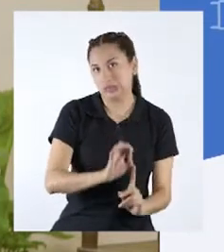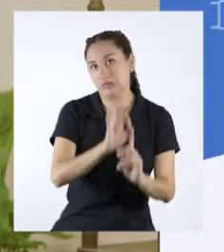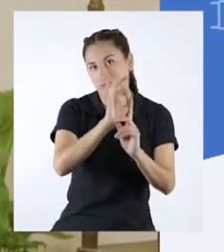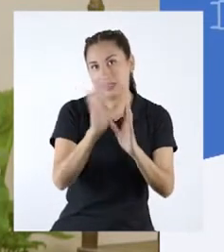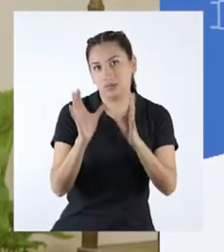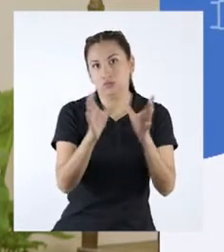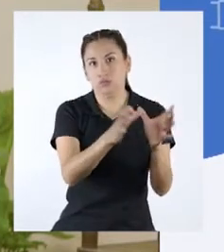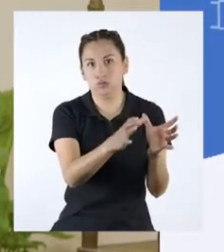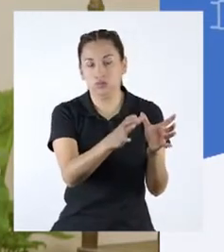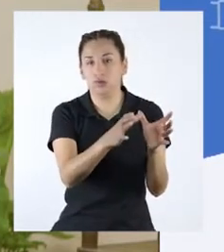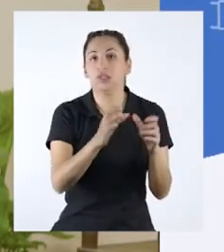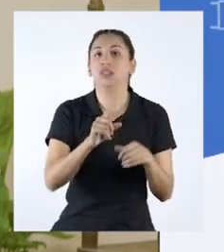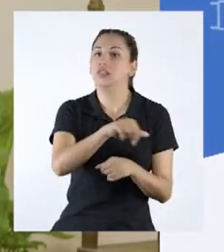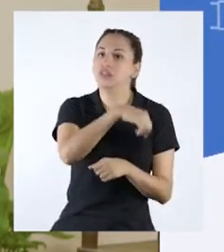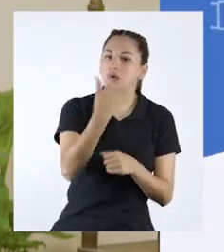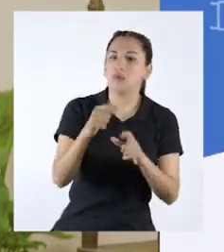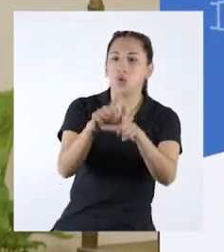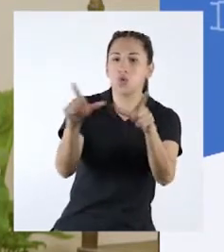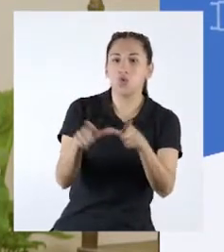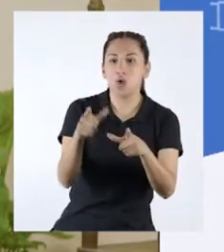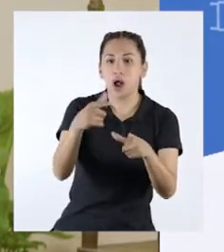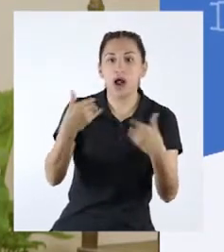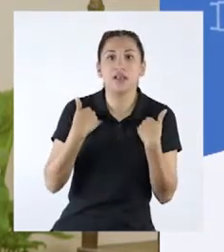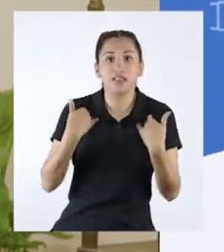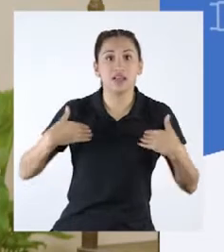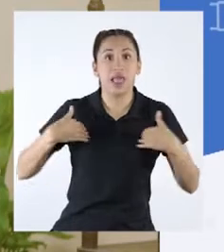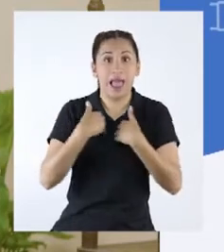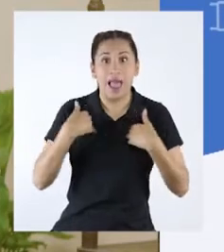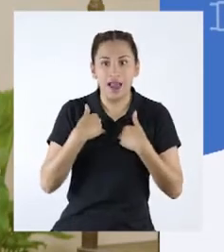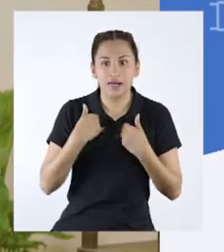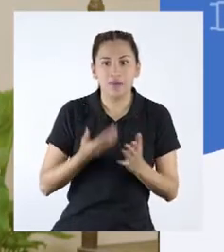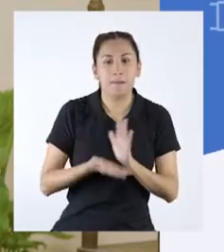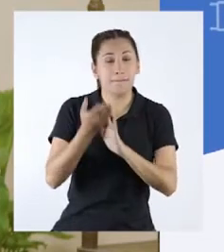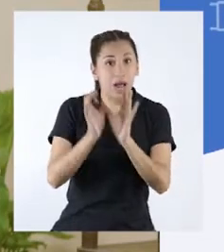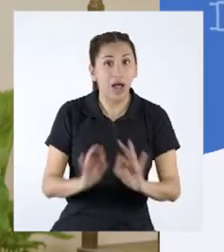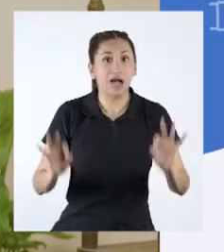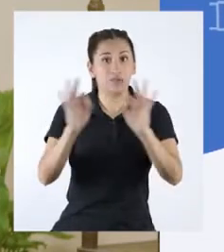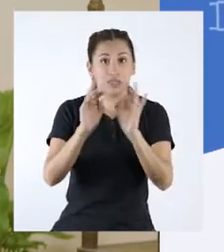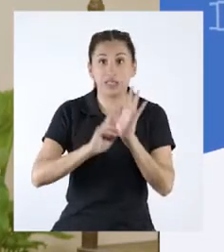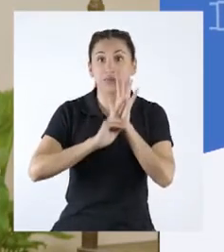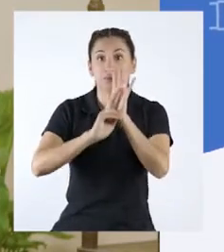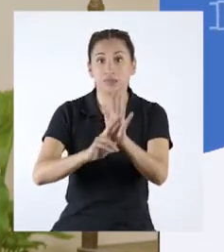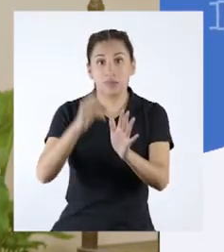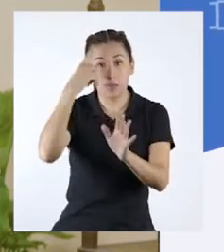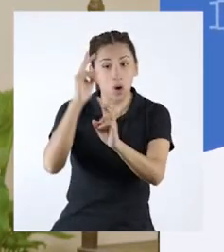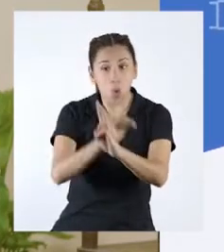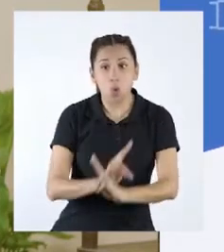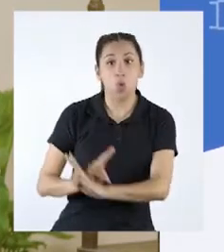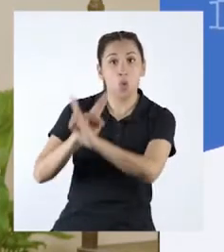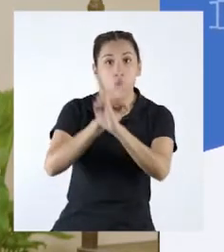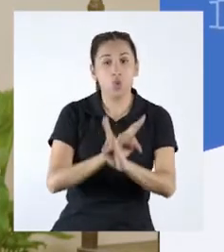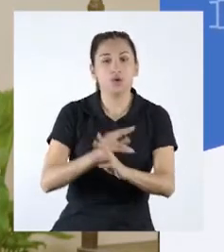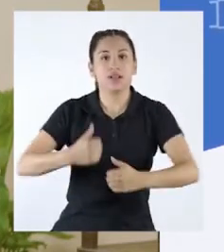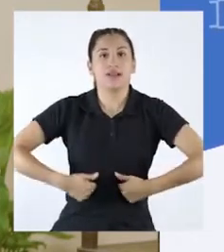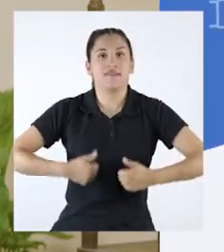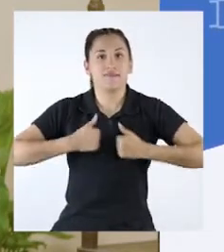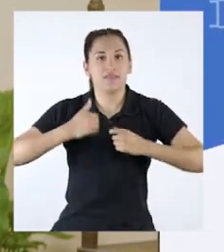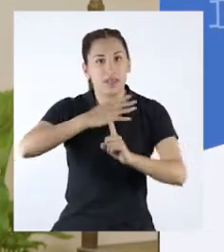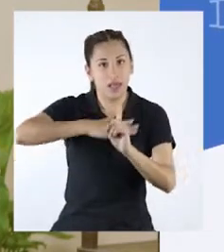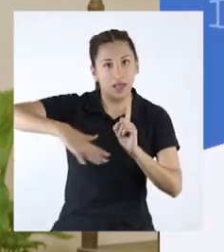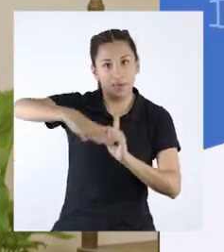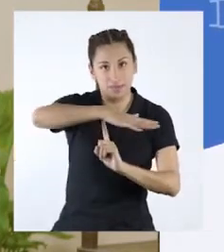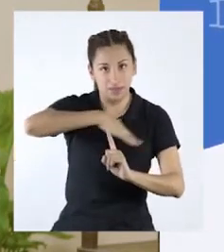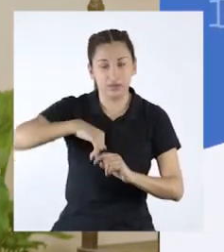espacios que acojan los hábitats naturales más importantes y representativos para la conservación de la